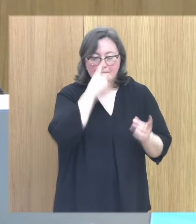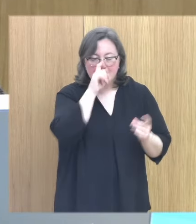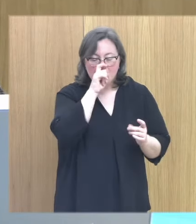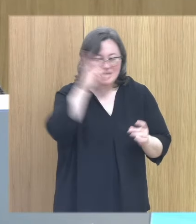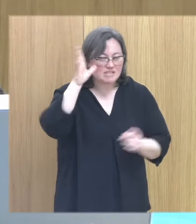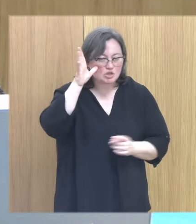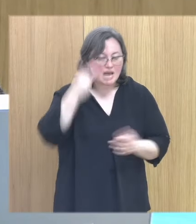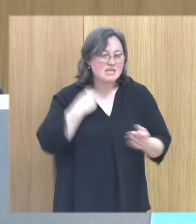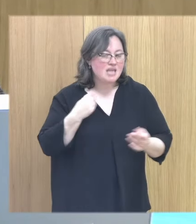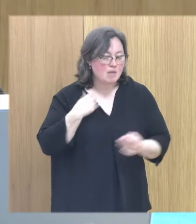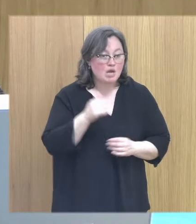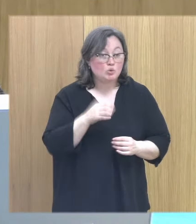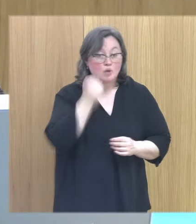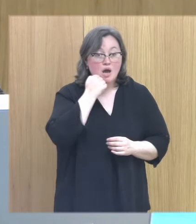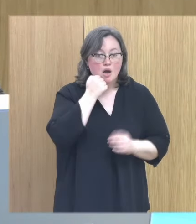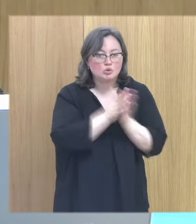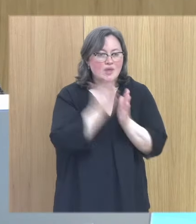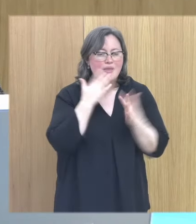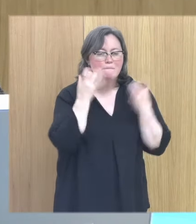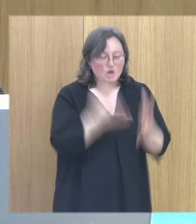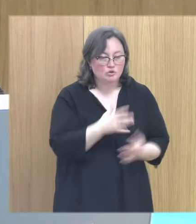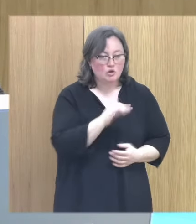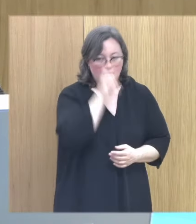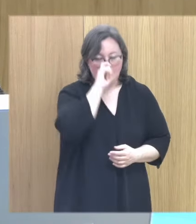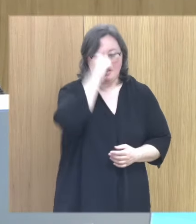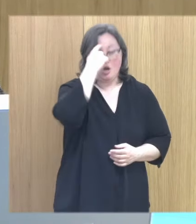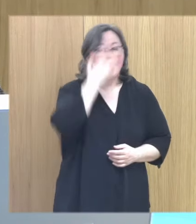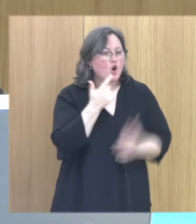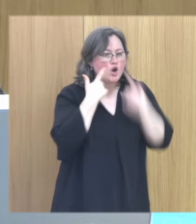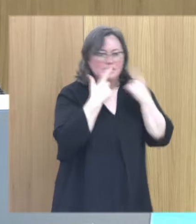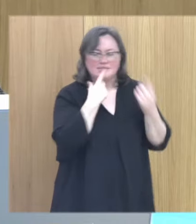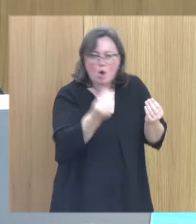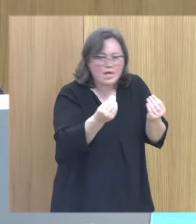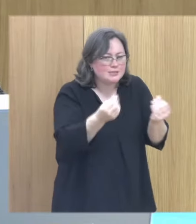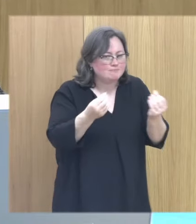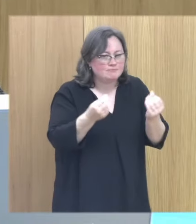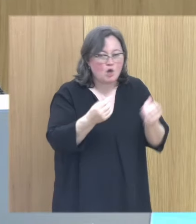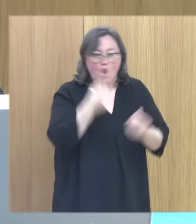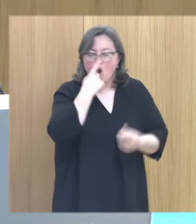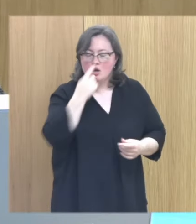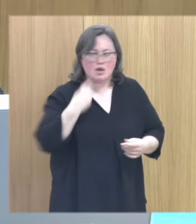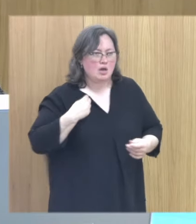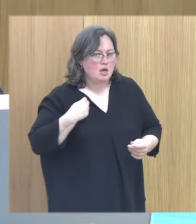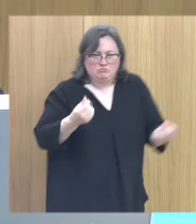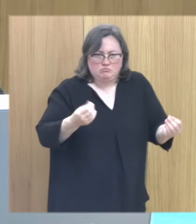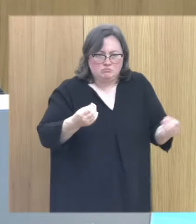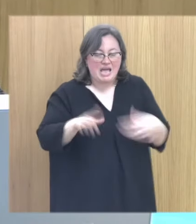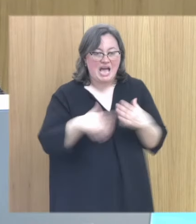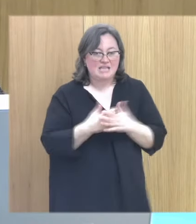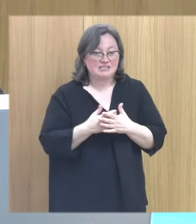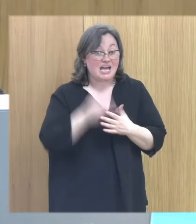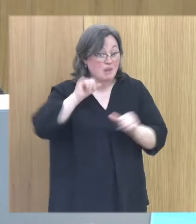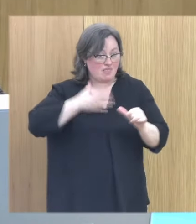sensorial sobre todo cuando el abuso fue muy temprano entonces hay colores hay sabores hay olores hay y en mi